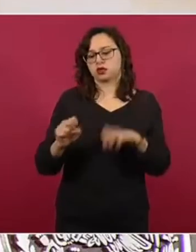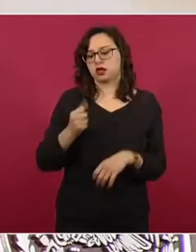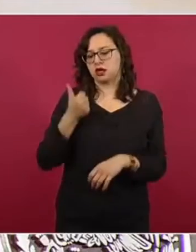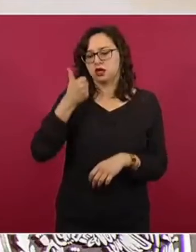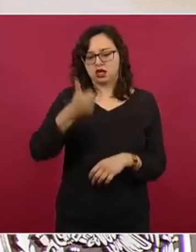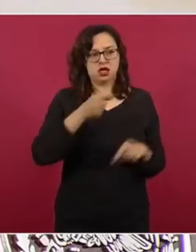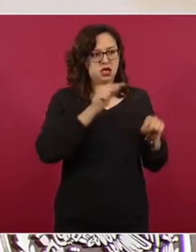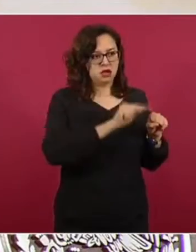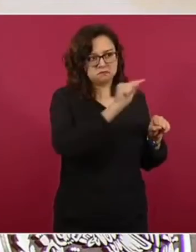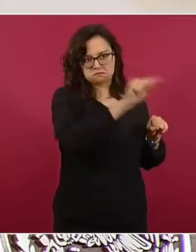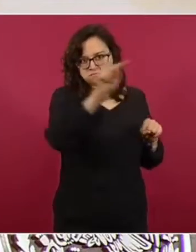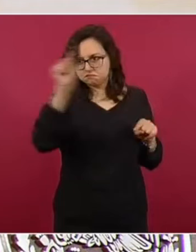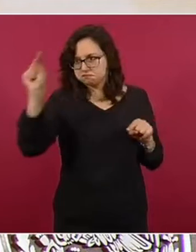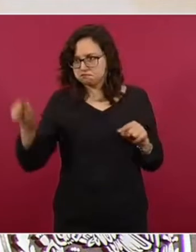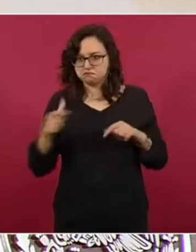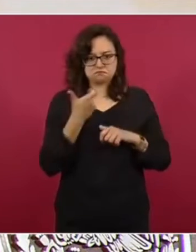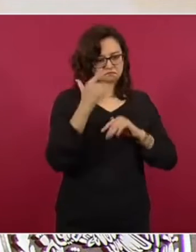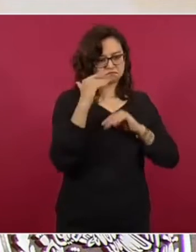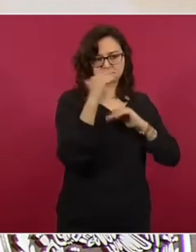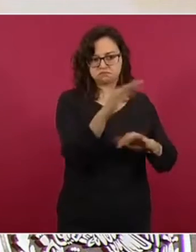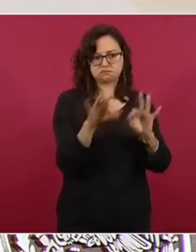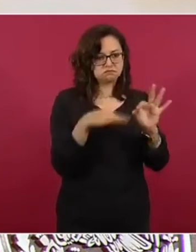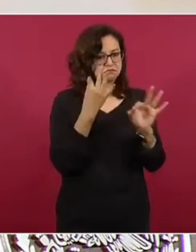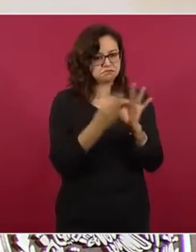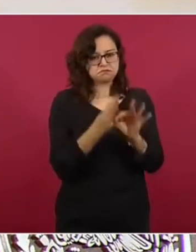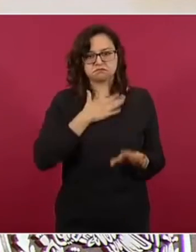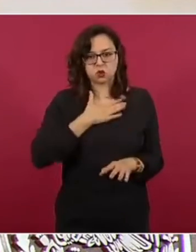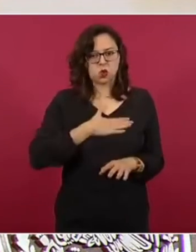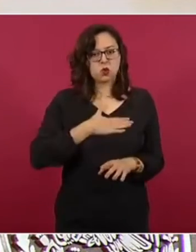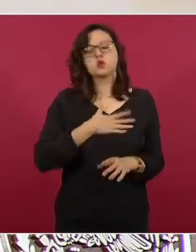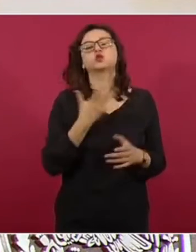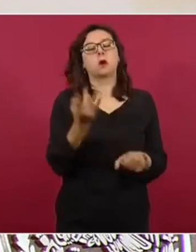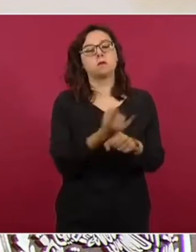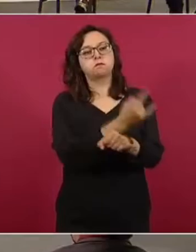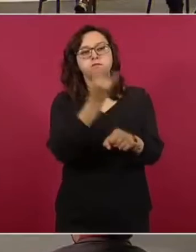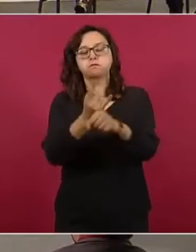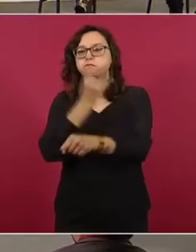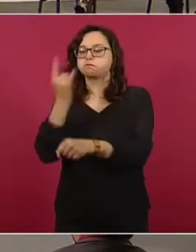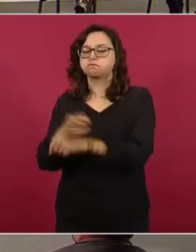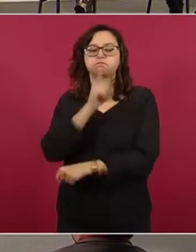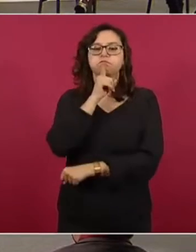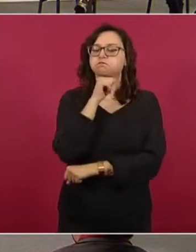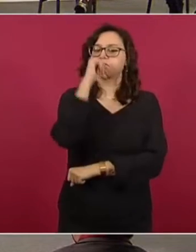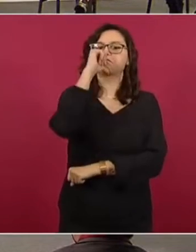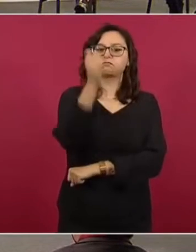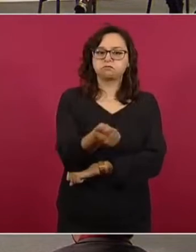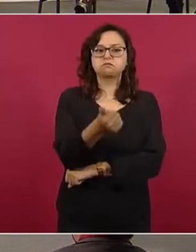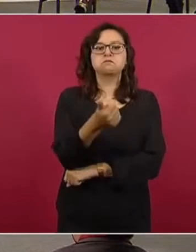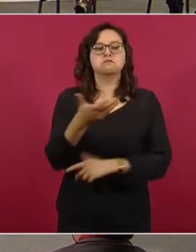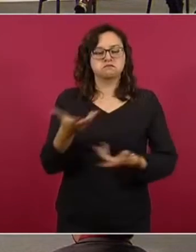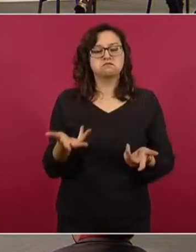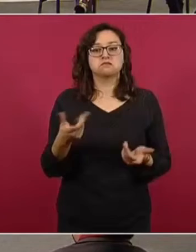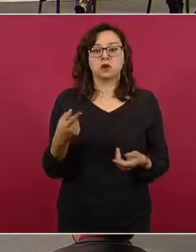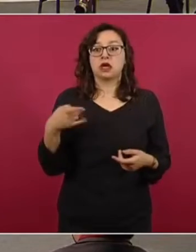estaban cumpliendo con los precios máximos. No tenemos ejemplos de incumplimiento del precio máximo, pero si ustedes